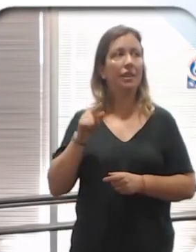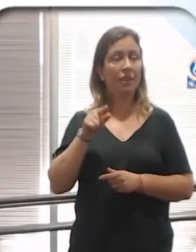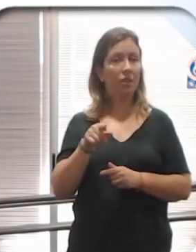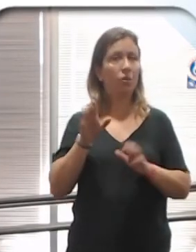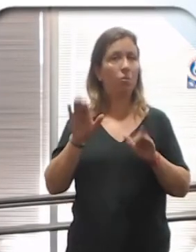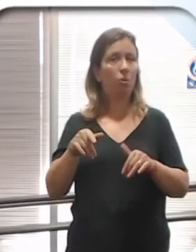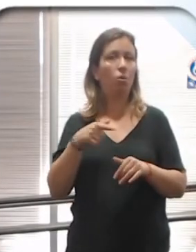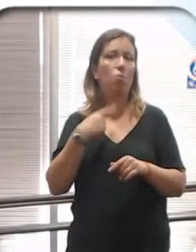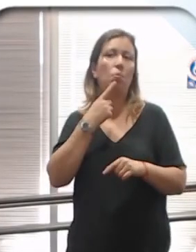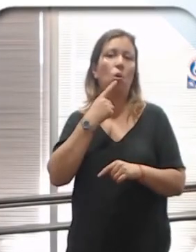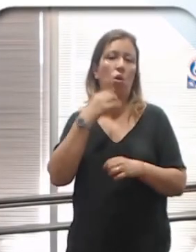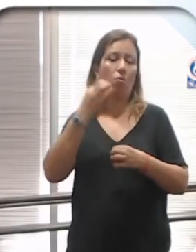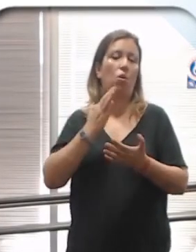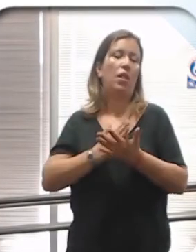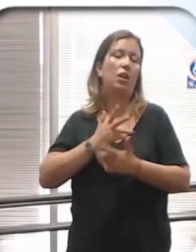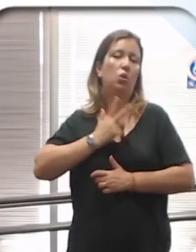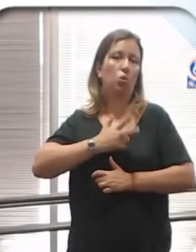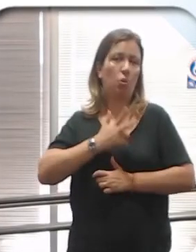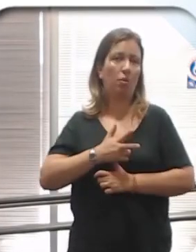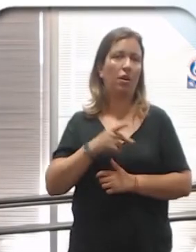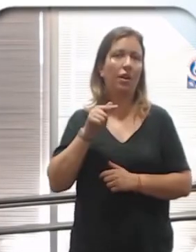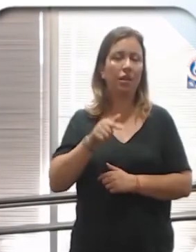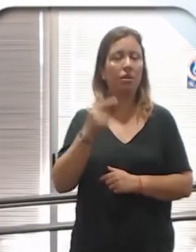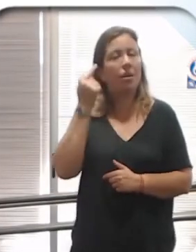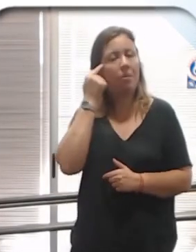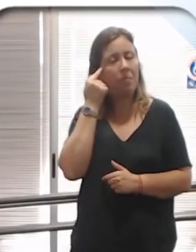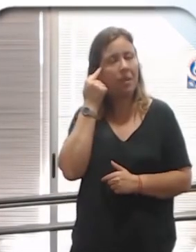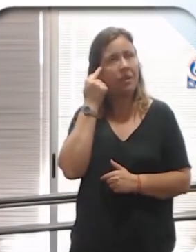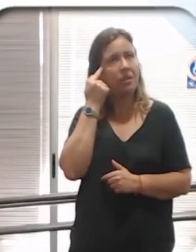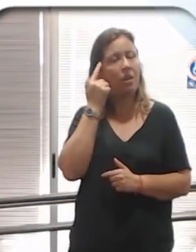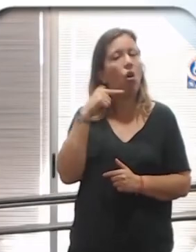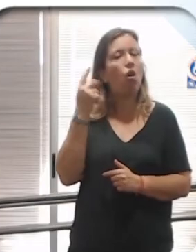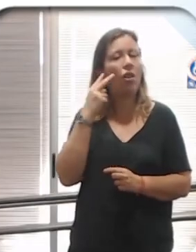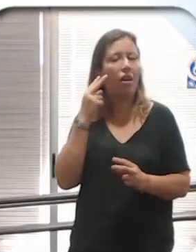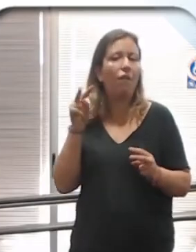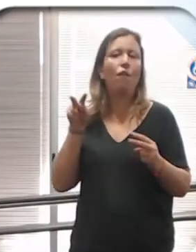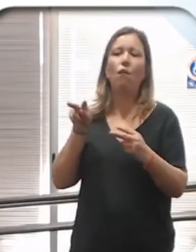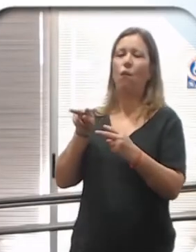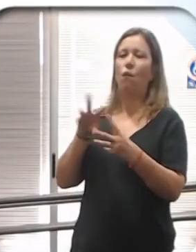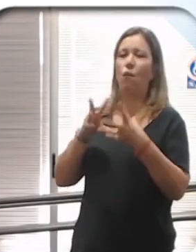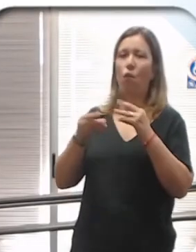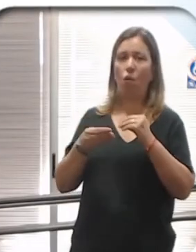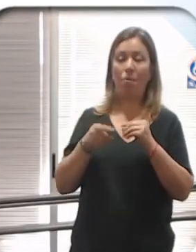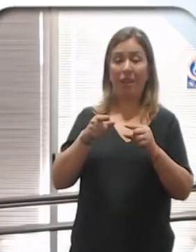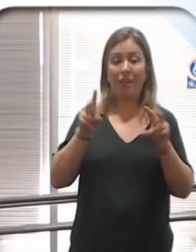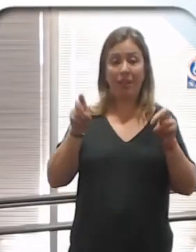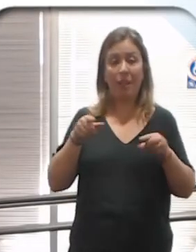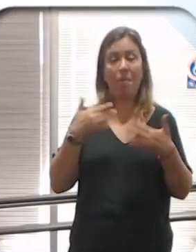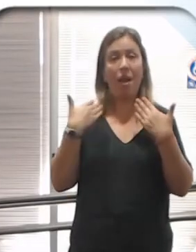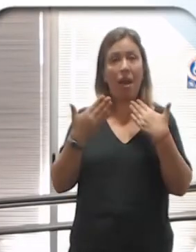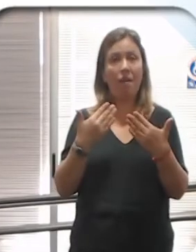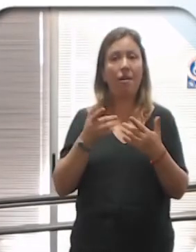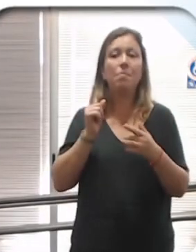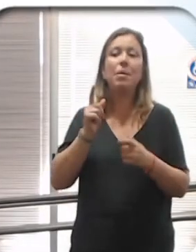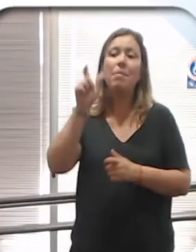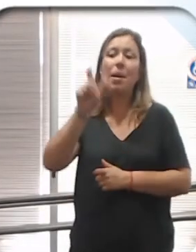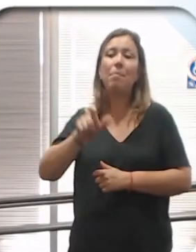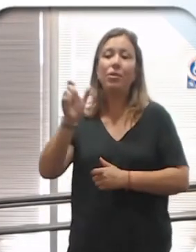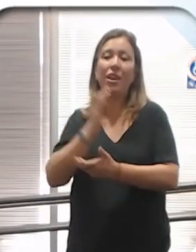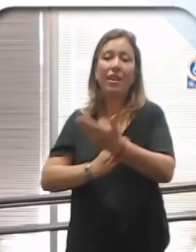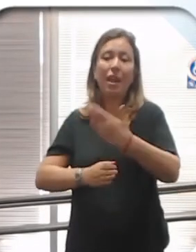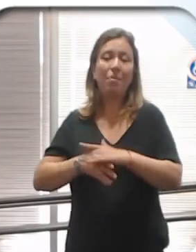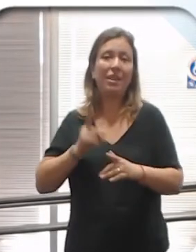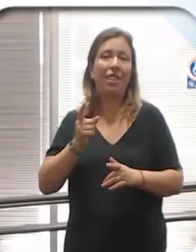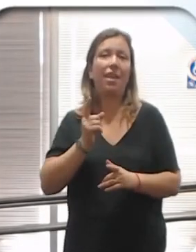eso es una política de derechos humanos, y eso es pensarla desde otro lugar, que para poder hablar de este tema sean las propias personas que